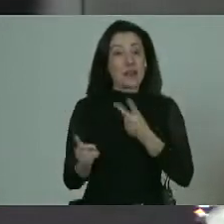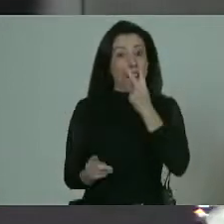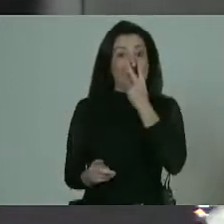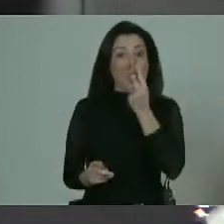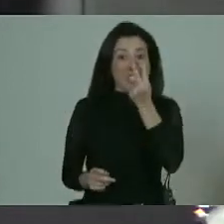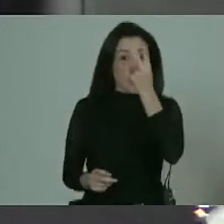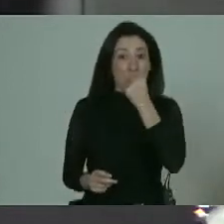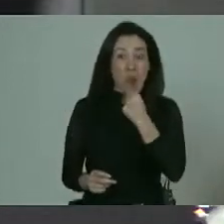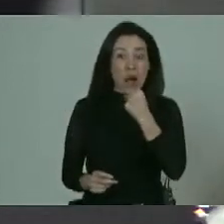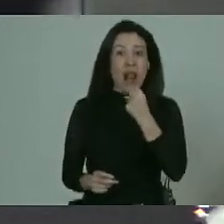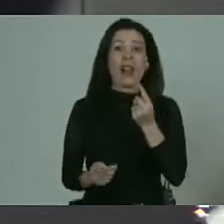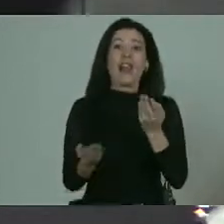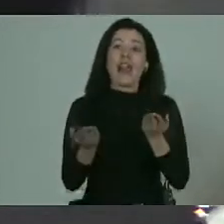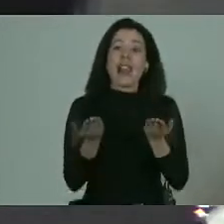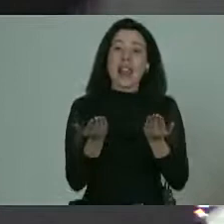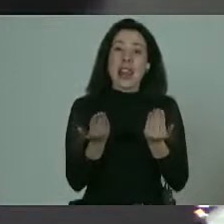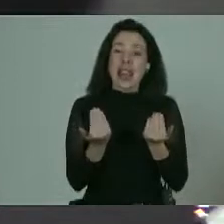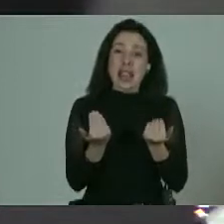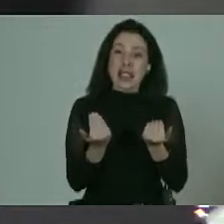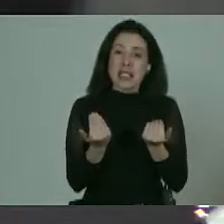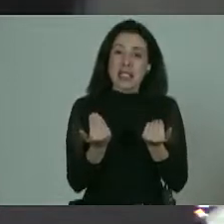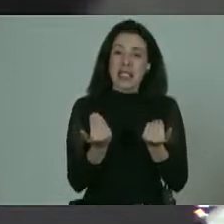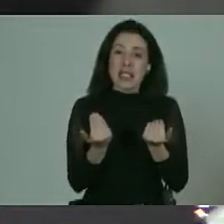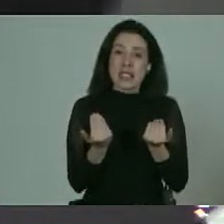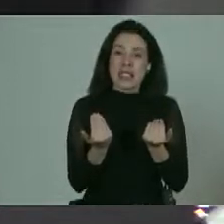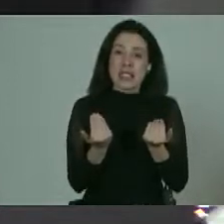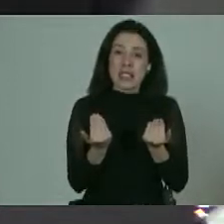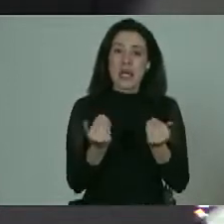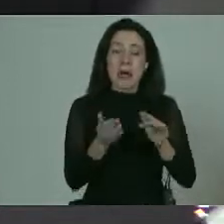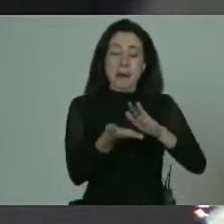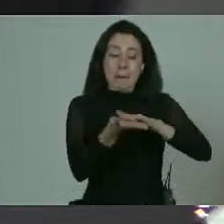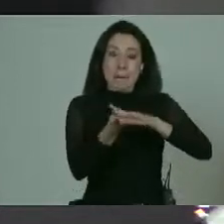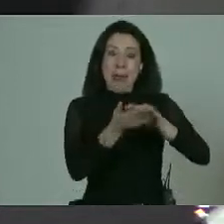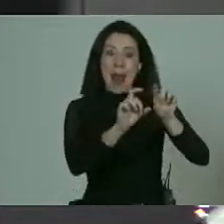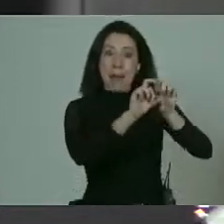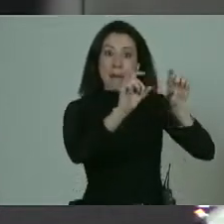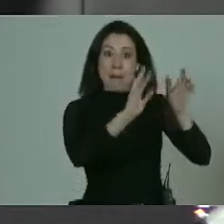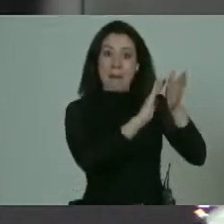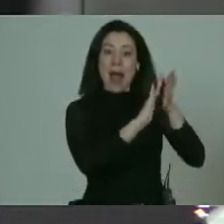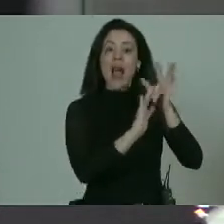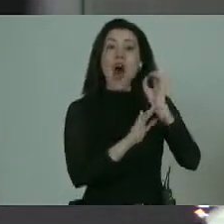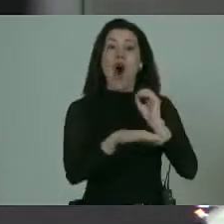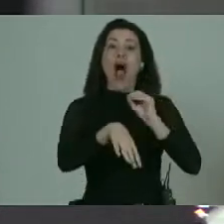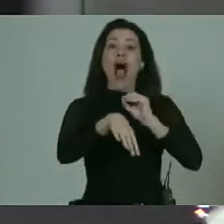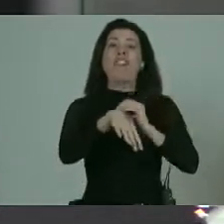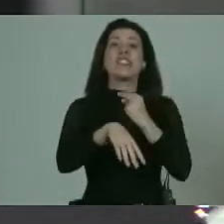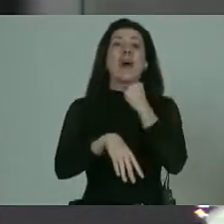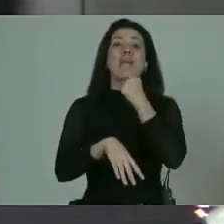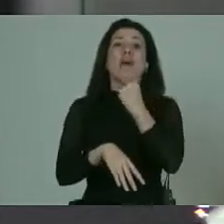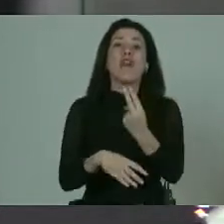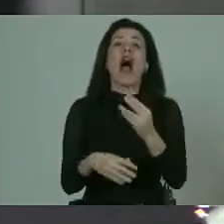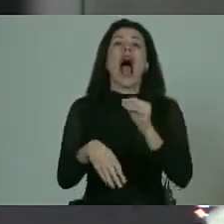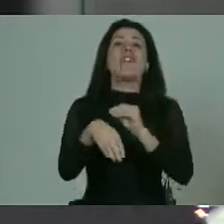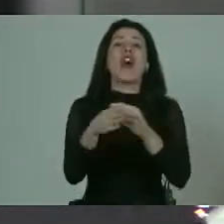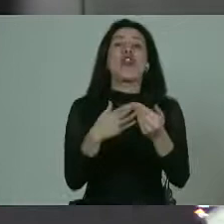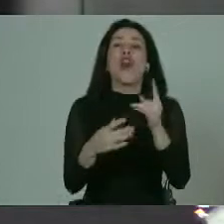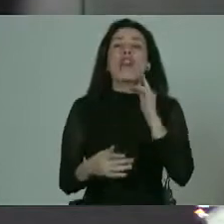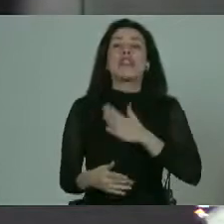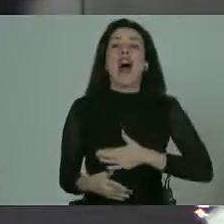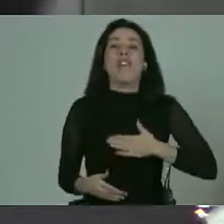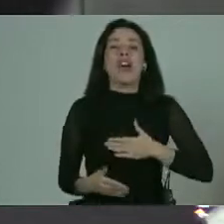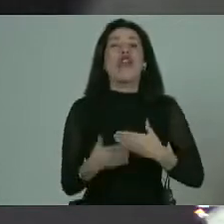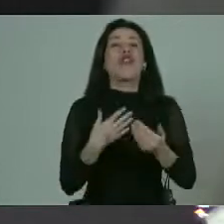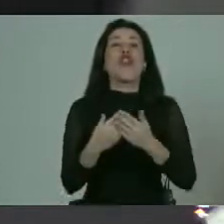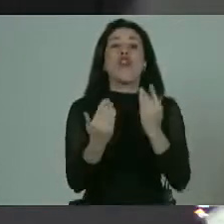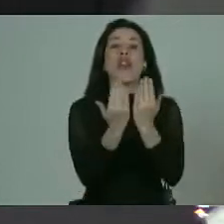necesita ya sea placas en braille o altavoces que indiquen dónde está el baño dónde están los